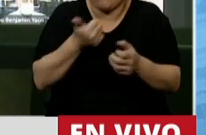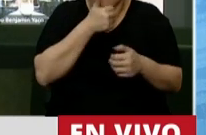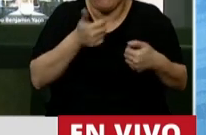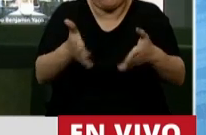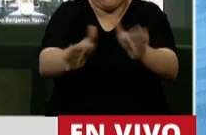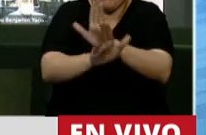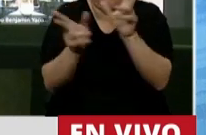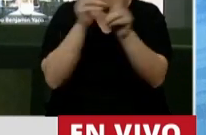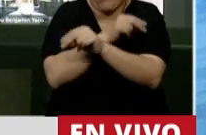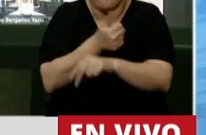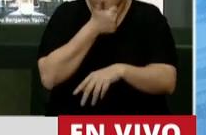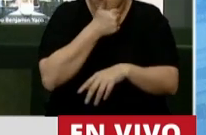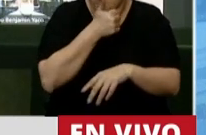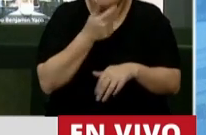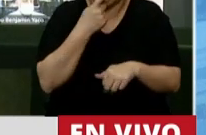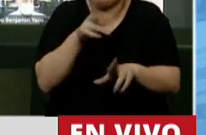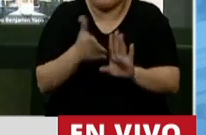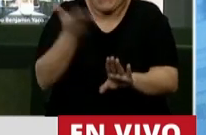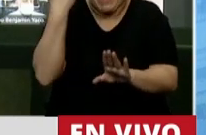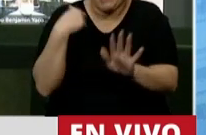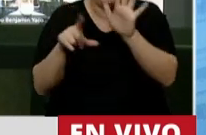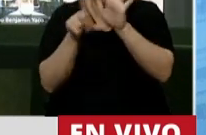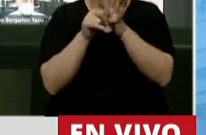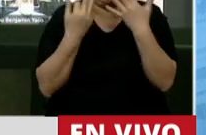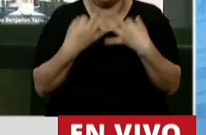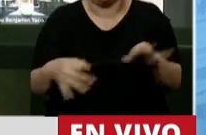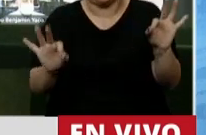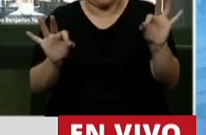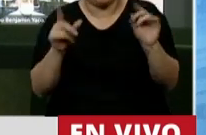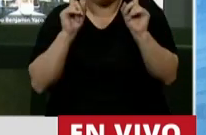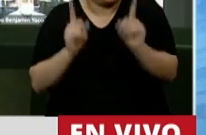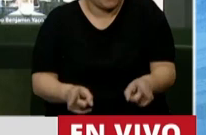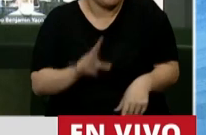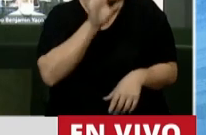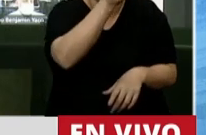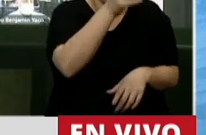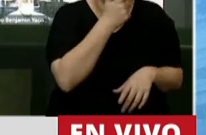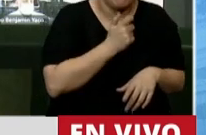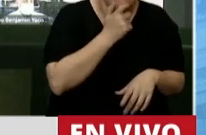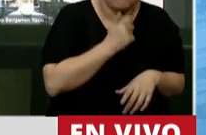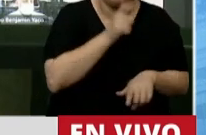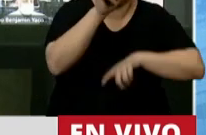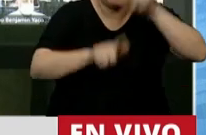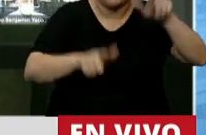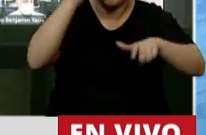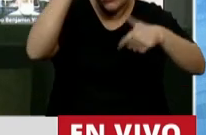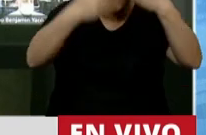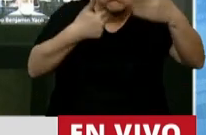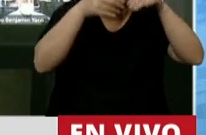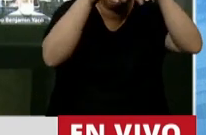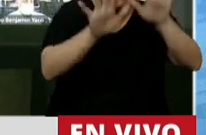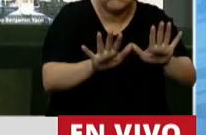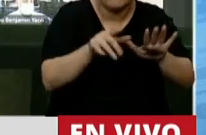espero que esta ley, porque si tuviéramos líderes, incluso en Mendoza también, capacitados con la ley Yolanda,